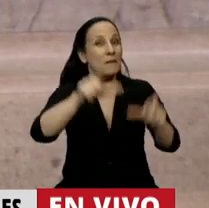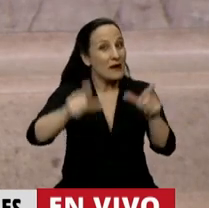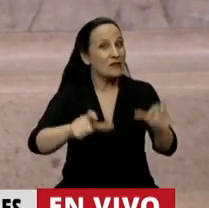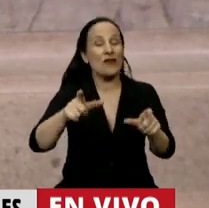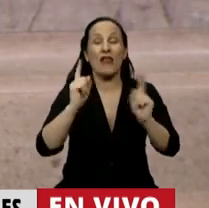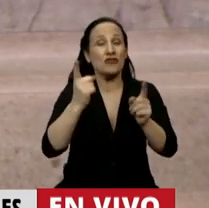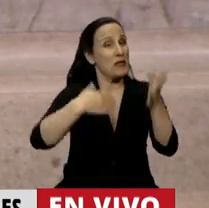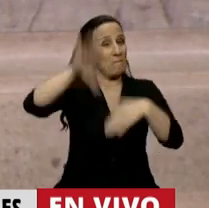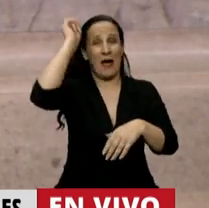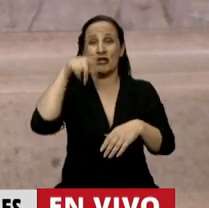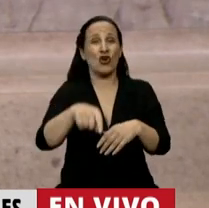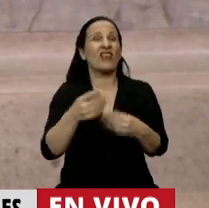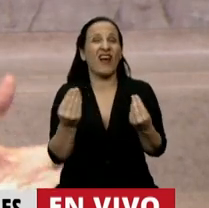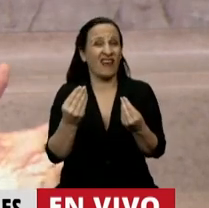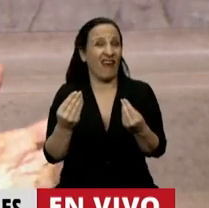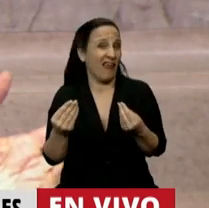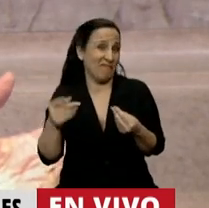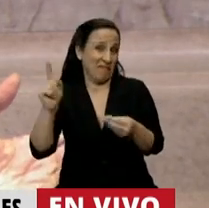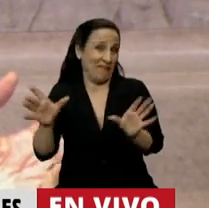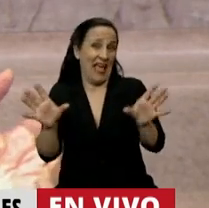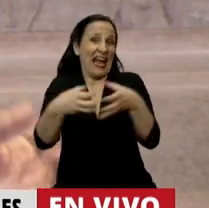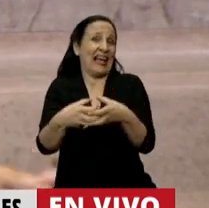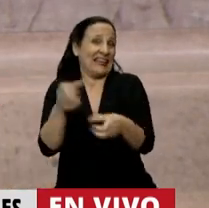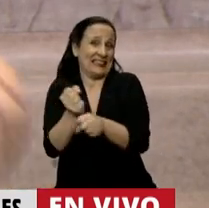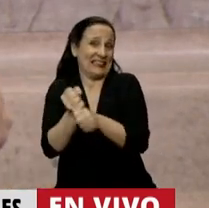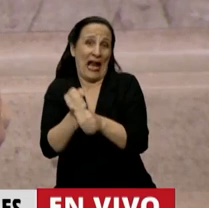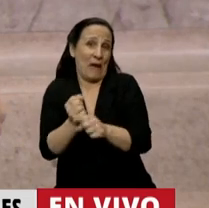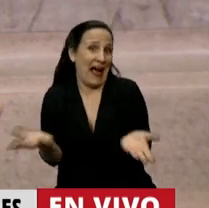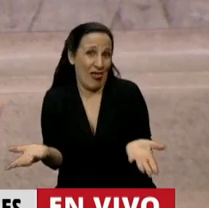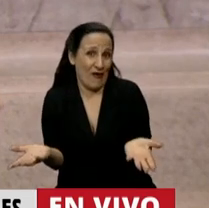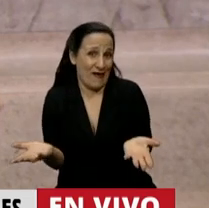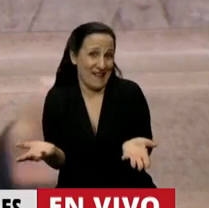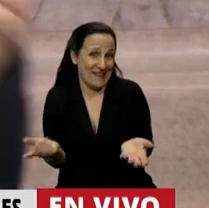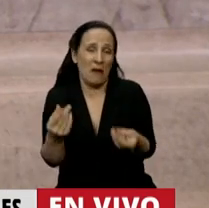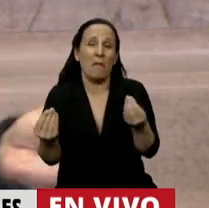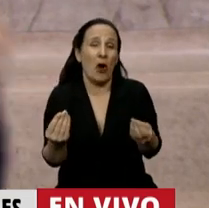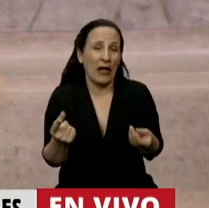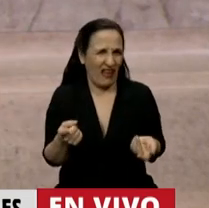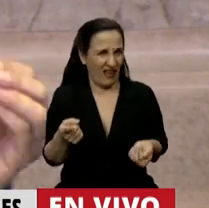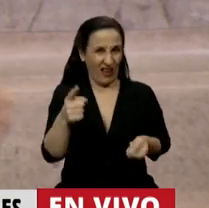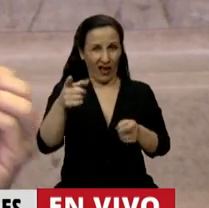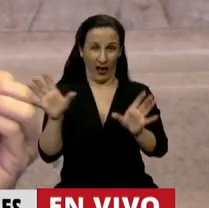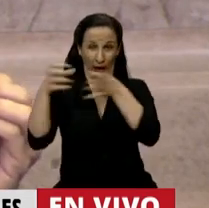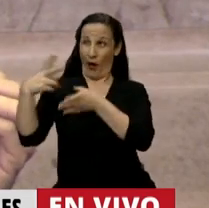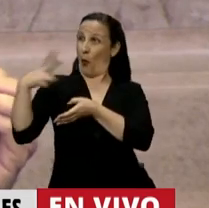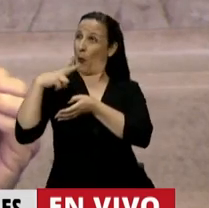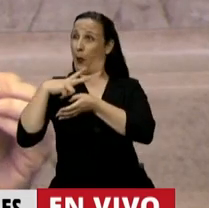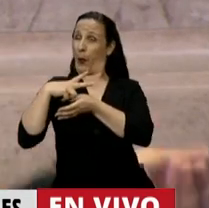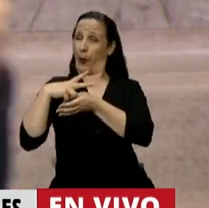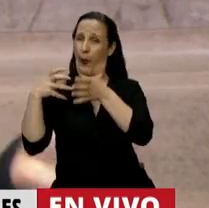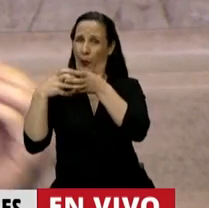clase trabajadora, porque quiero decirles, ¿quién integrante de la burguesía